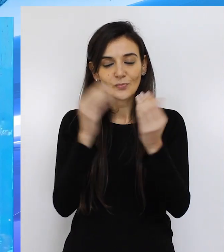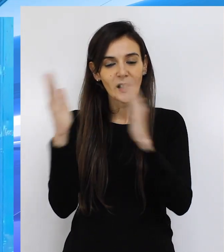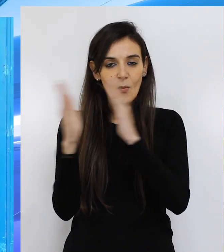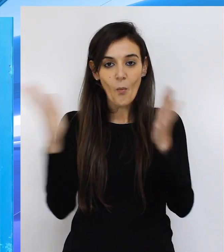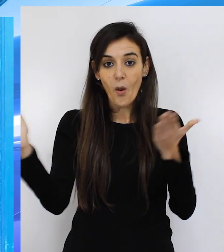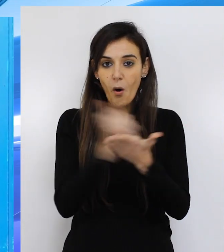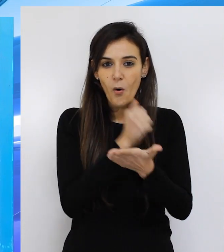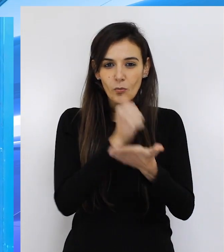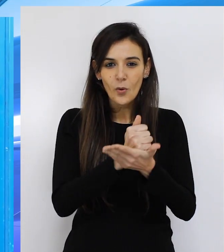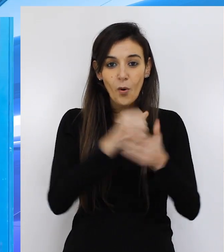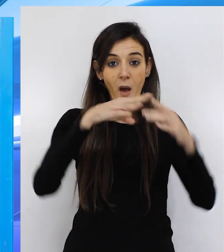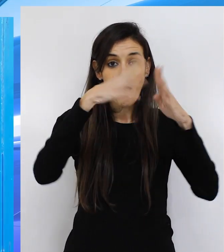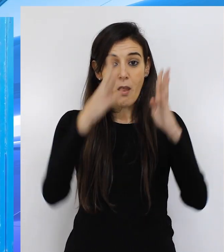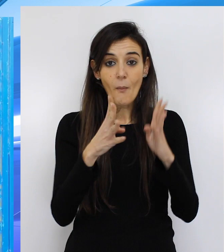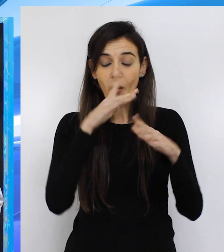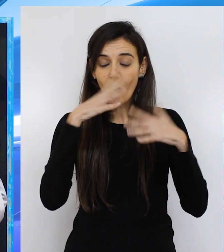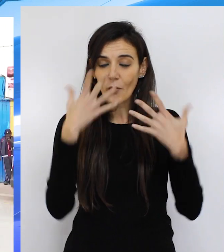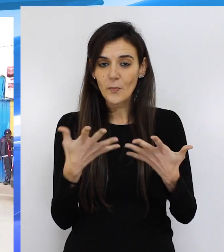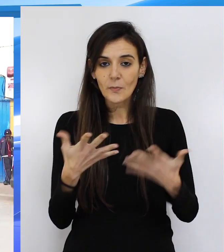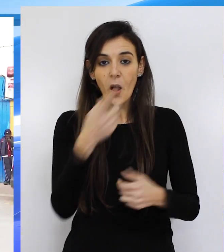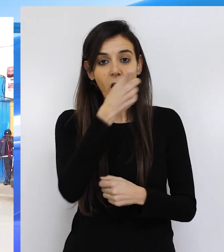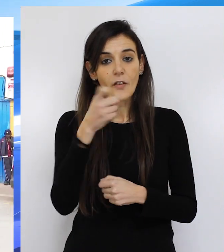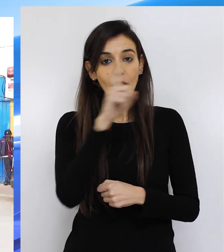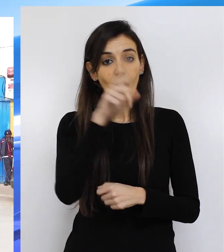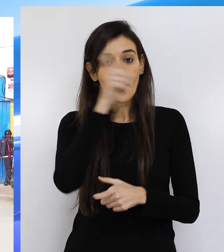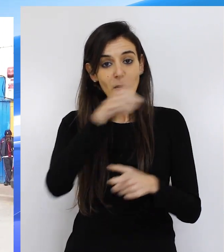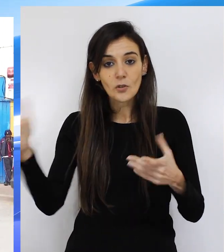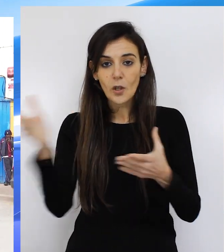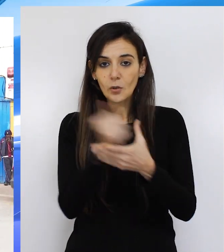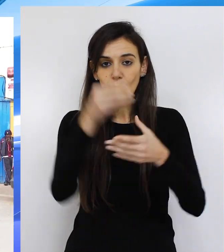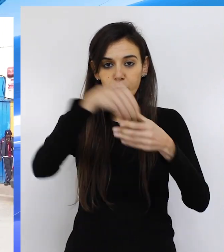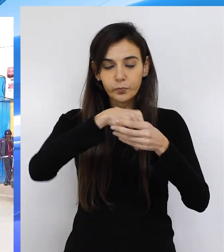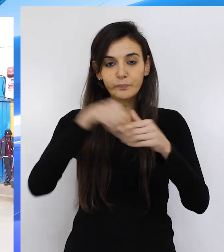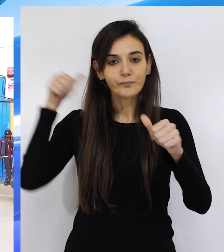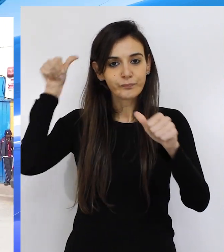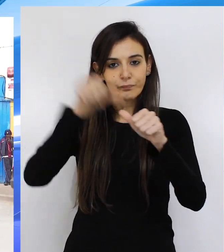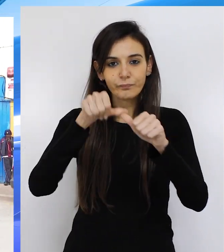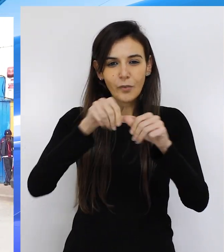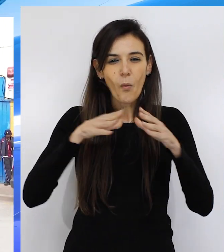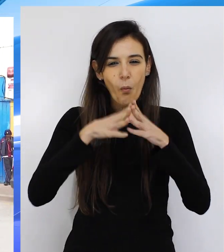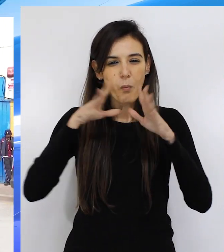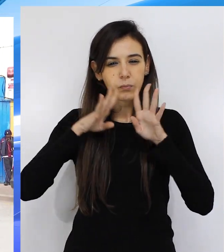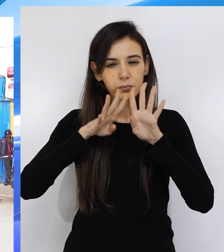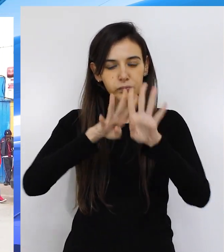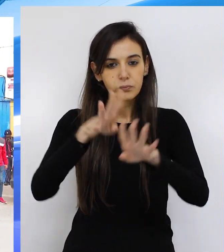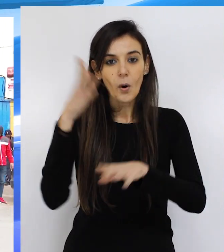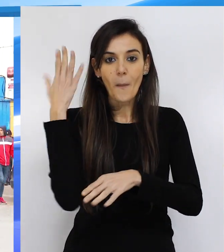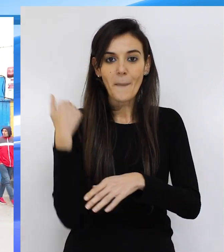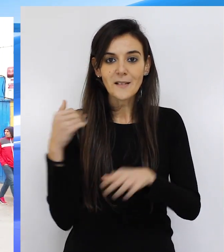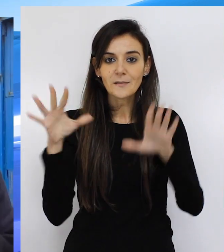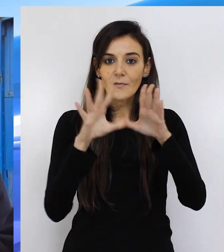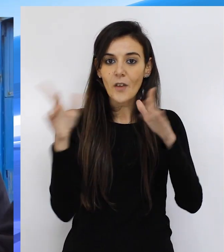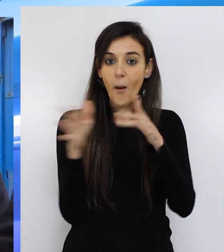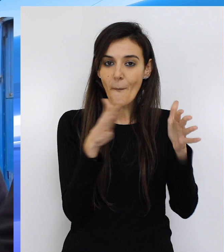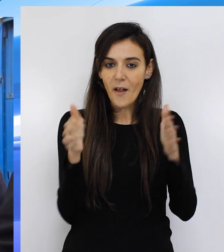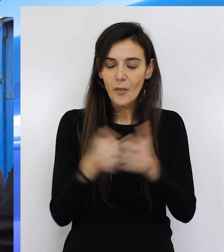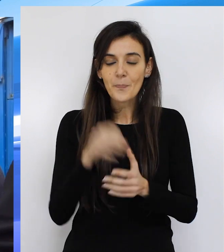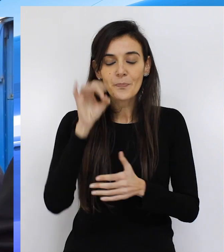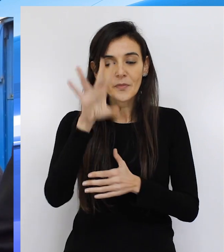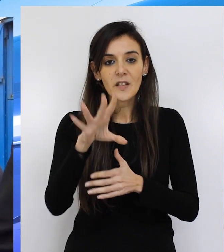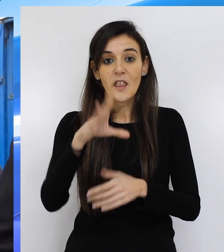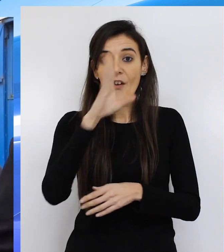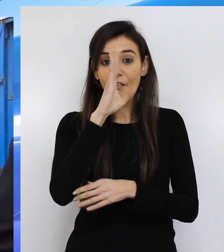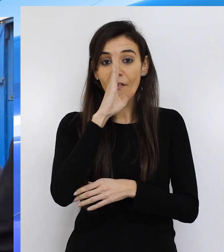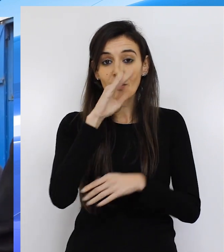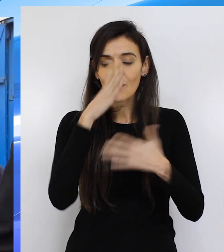temporal, albergan en estos momentos a 111 personas que llegaron a Ceuta en la avalancha del pasado mes de marzo. 15 de febrero